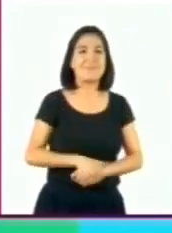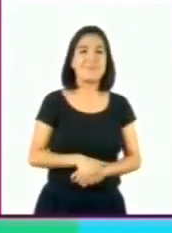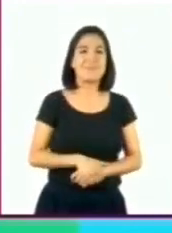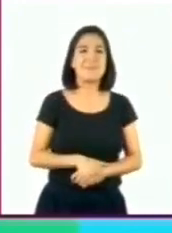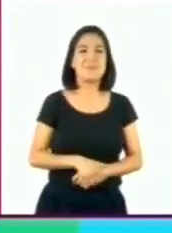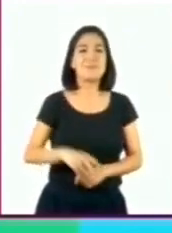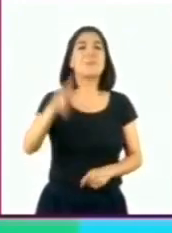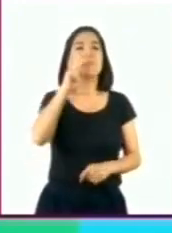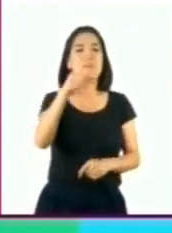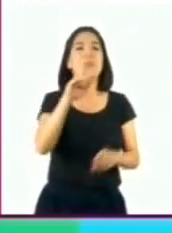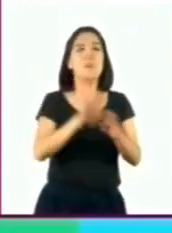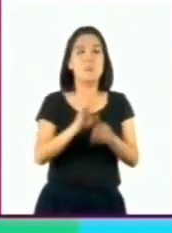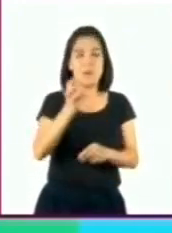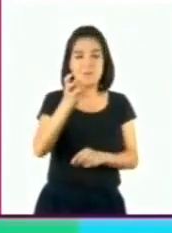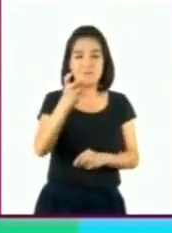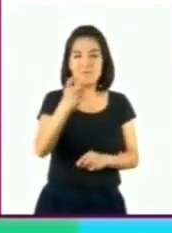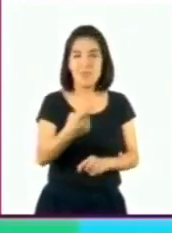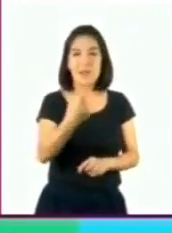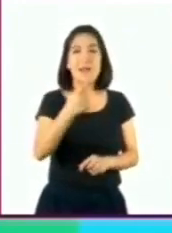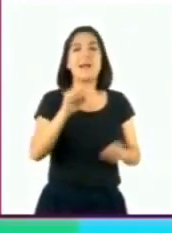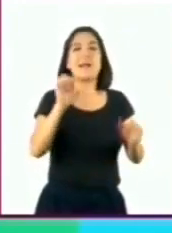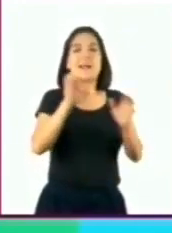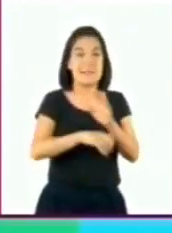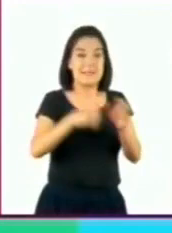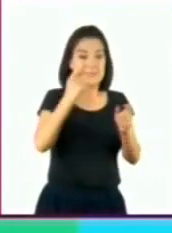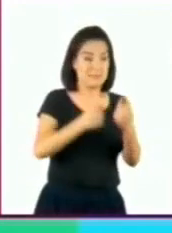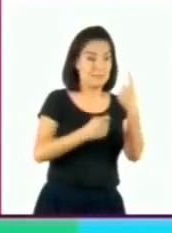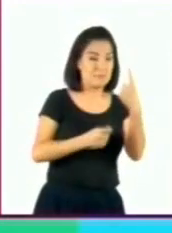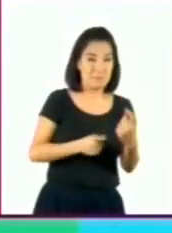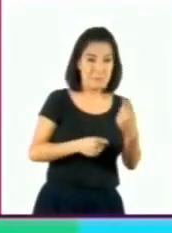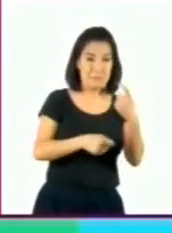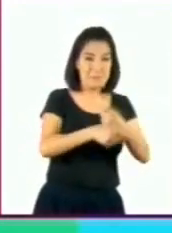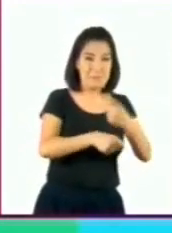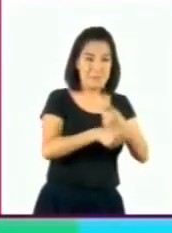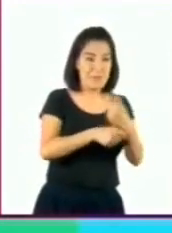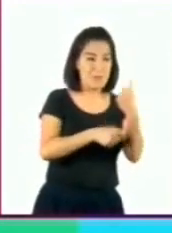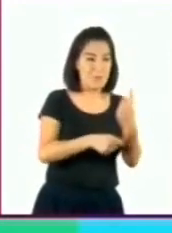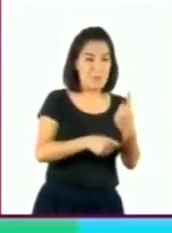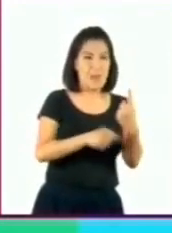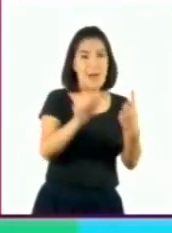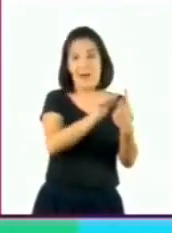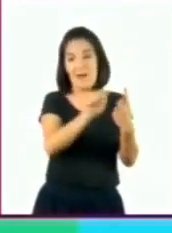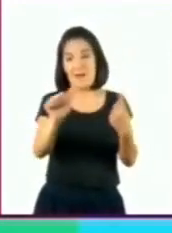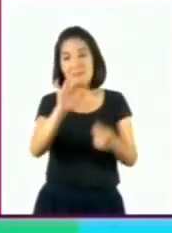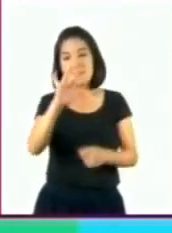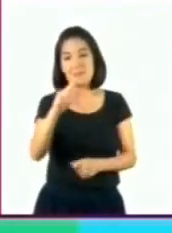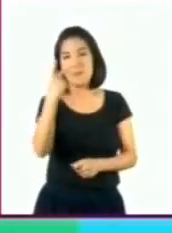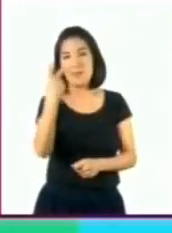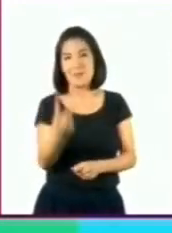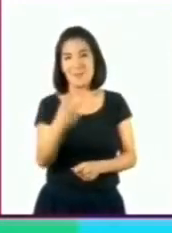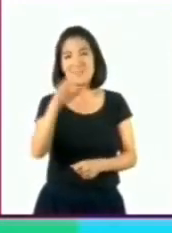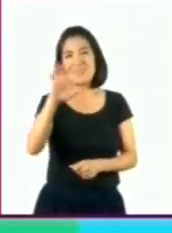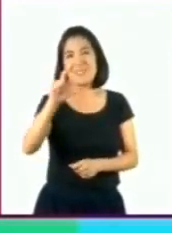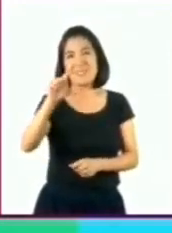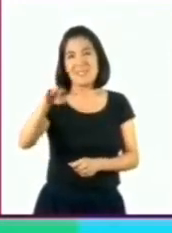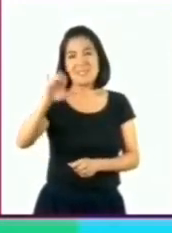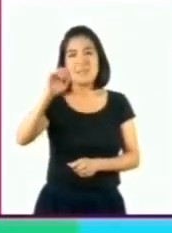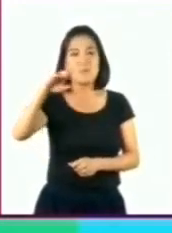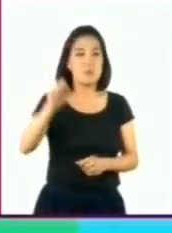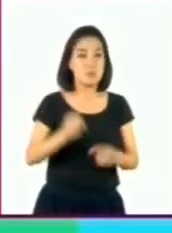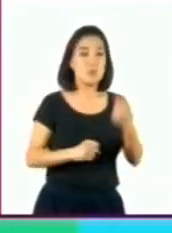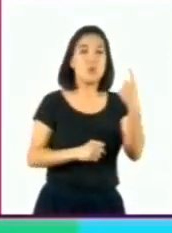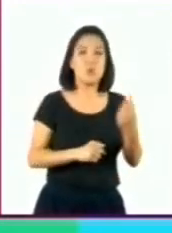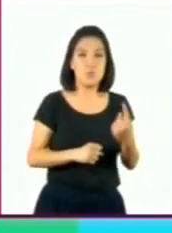Contemos centésimo por centésimo a partir del 1 hasta llegar a 52 centésimos. Uno,